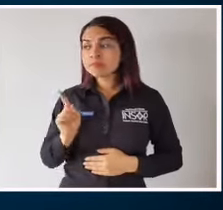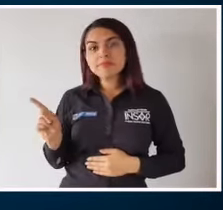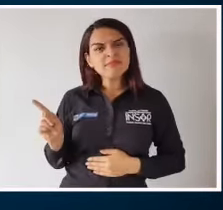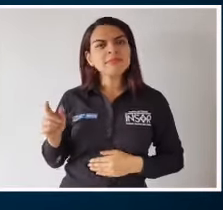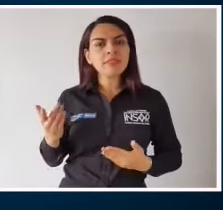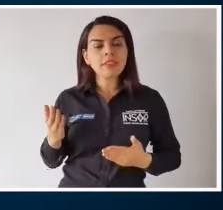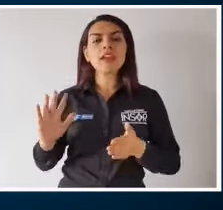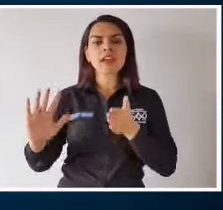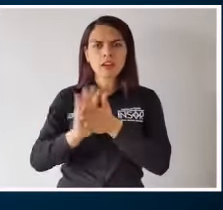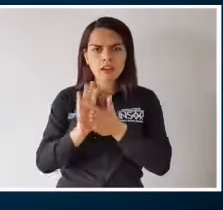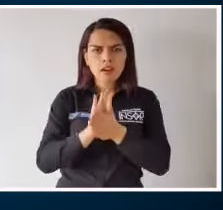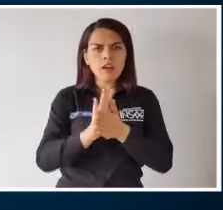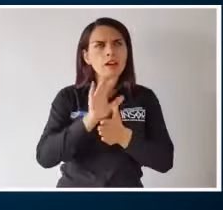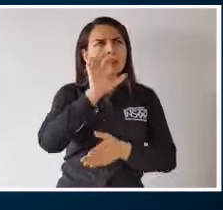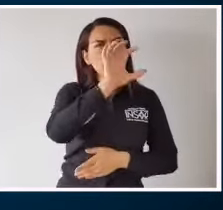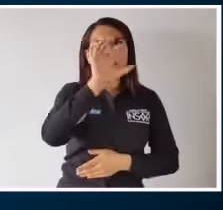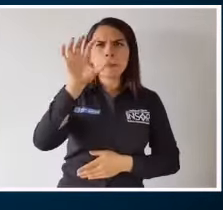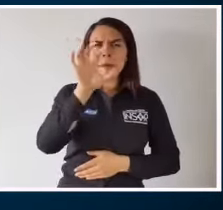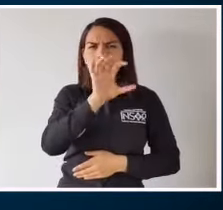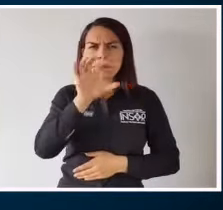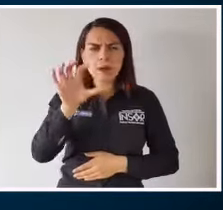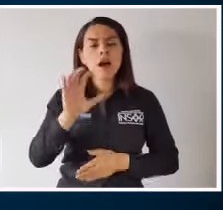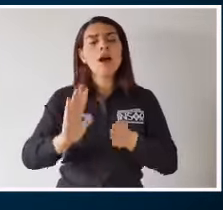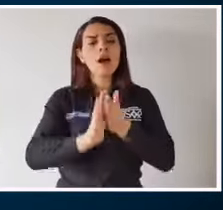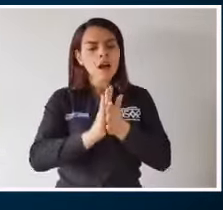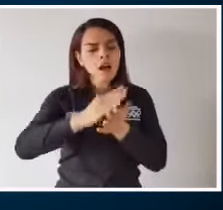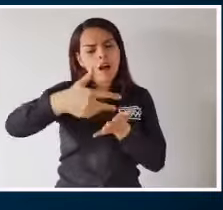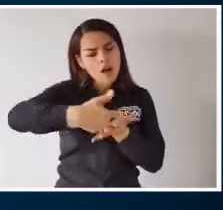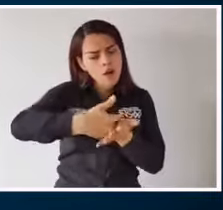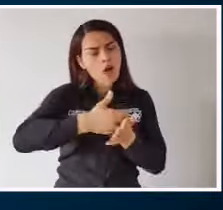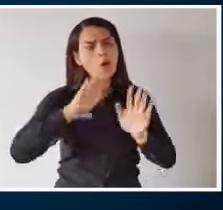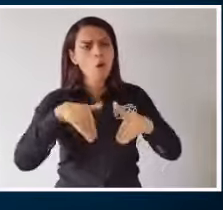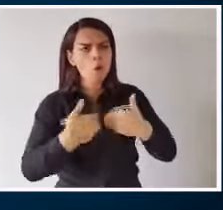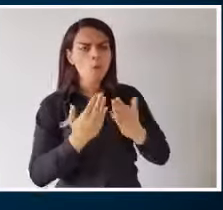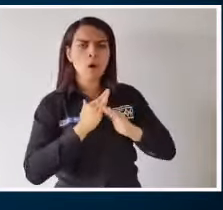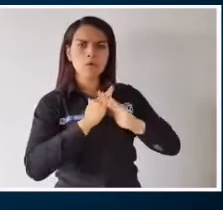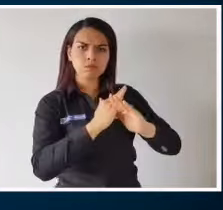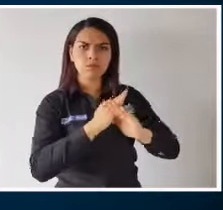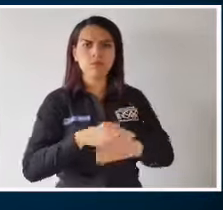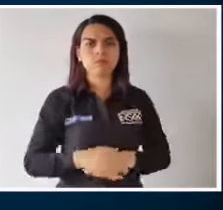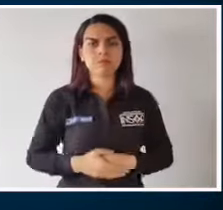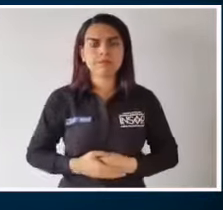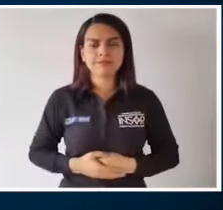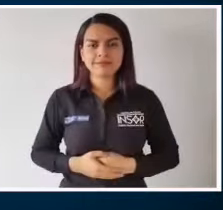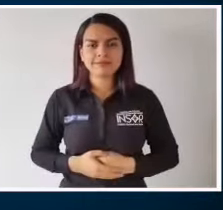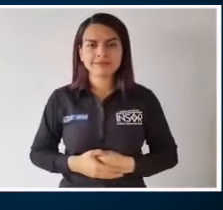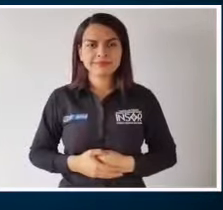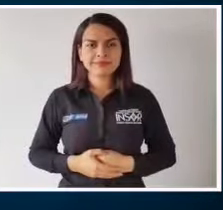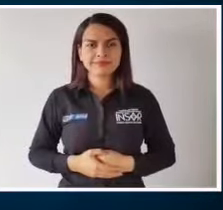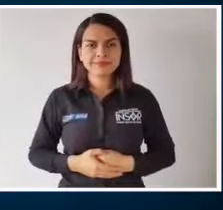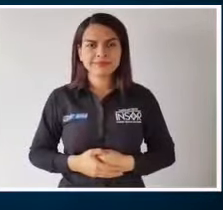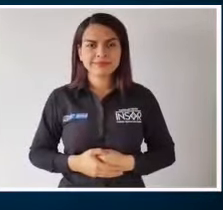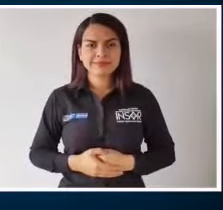En esta sección de infografía, puedes ver recomendaciones y medidas de prevención.